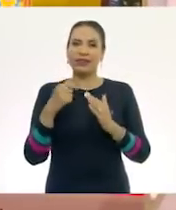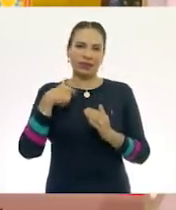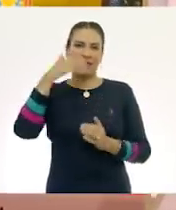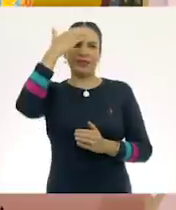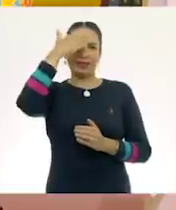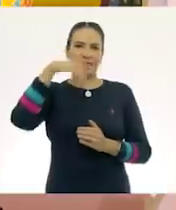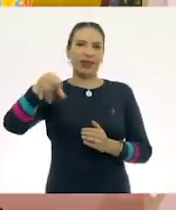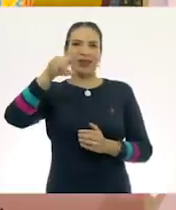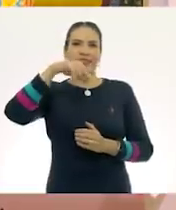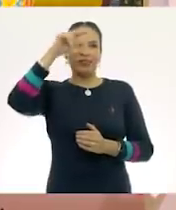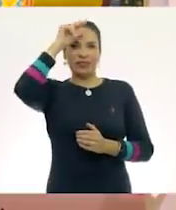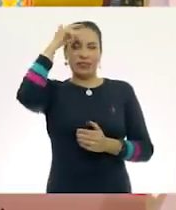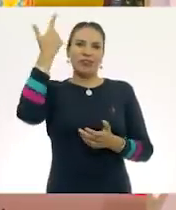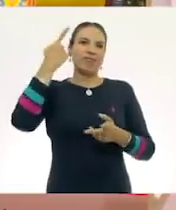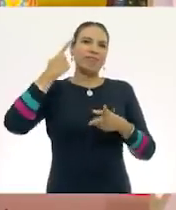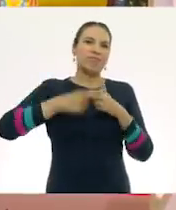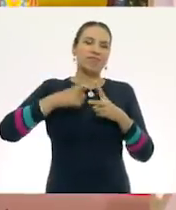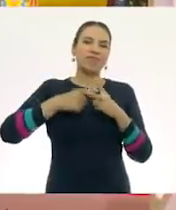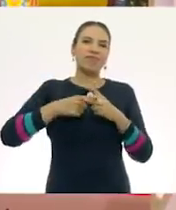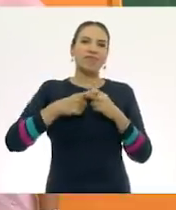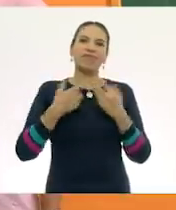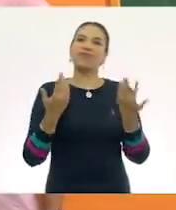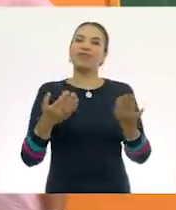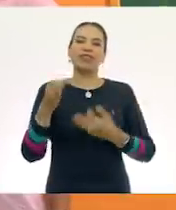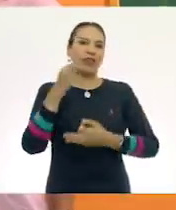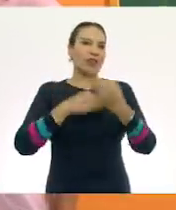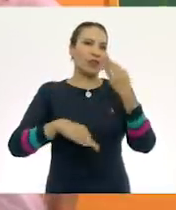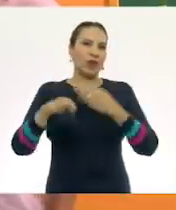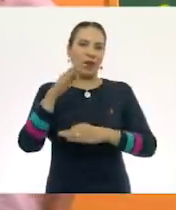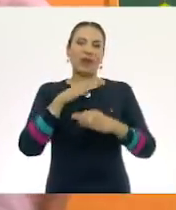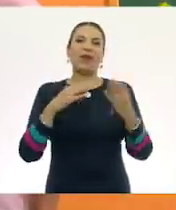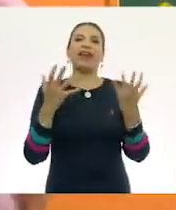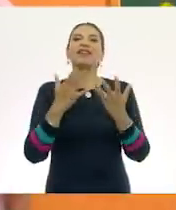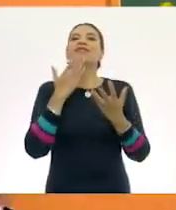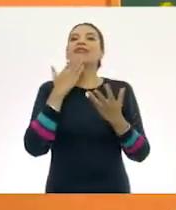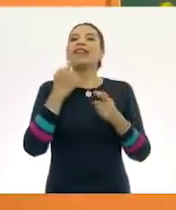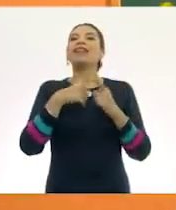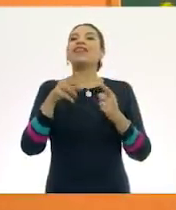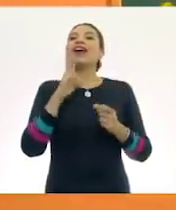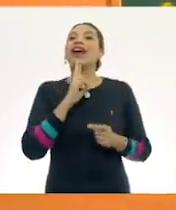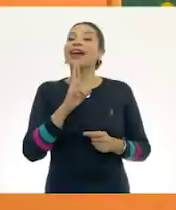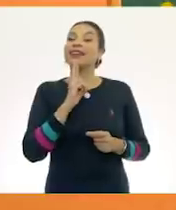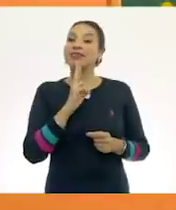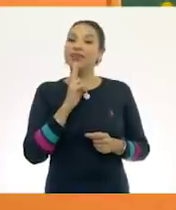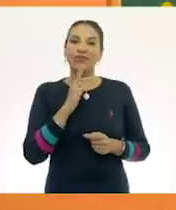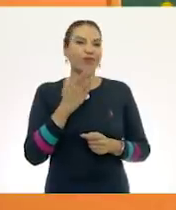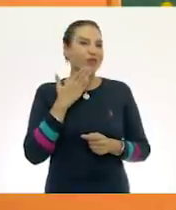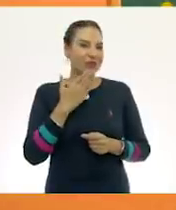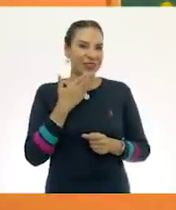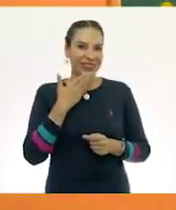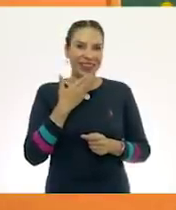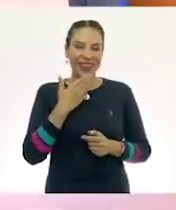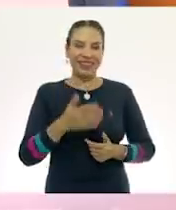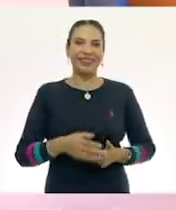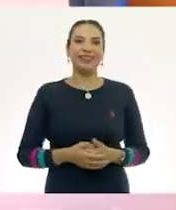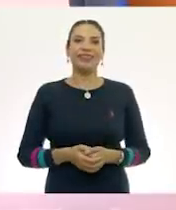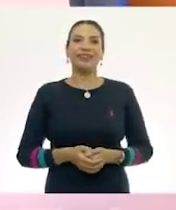sé que mis genios matemáticos están a todo lo que da en respuestas. Muy bien.